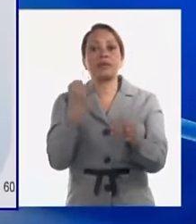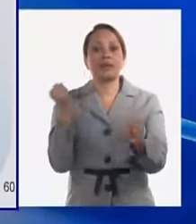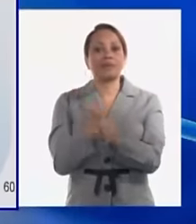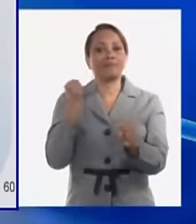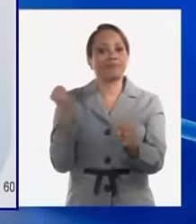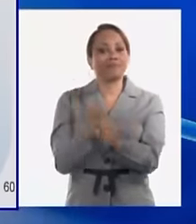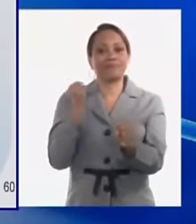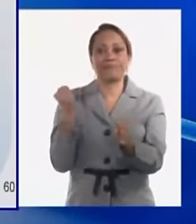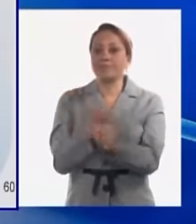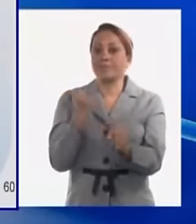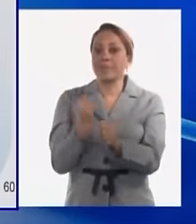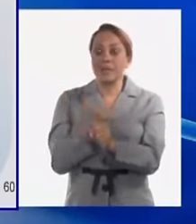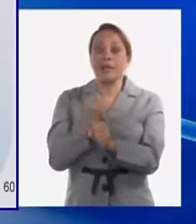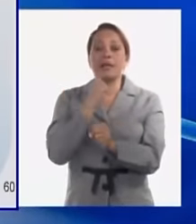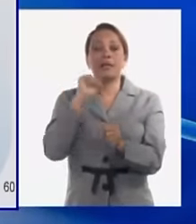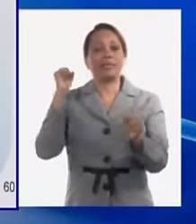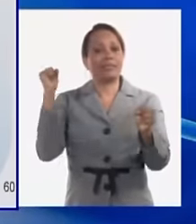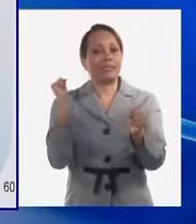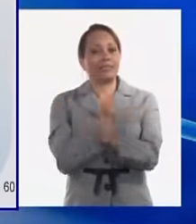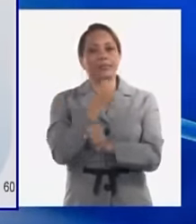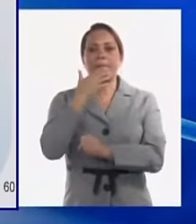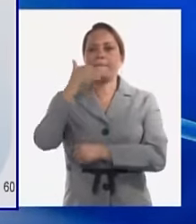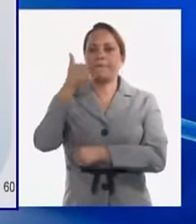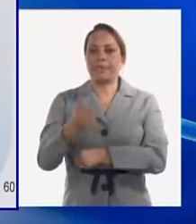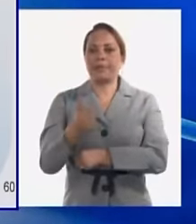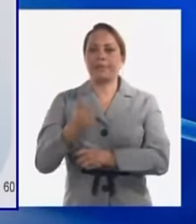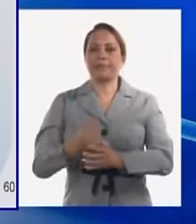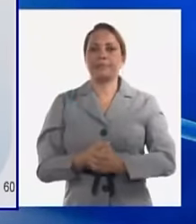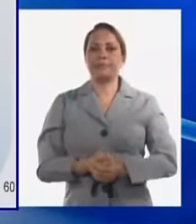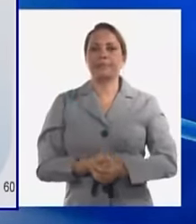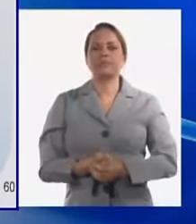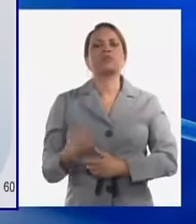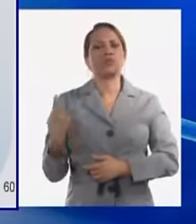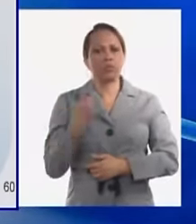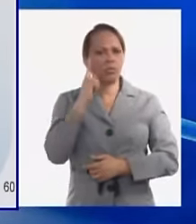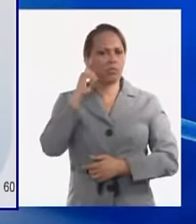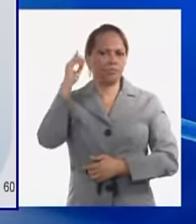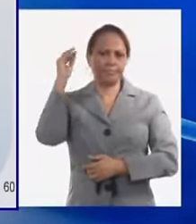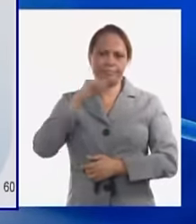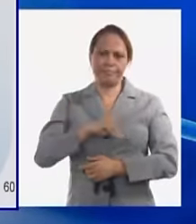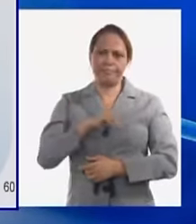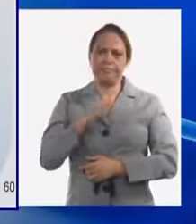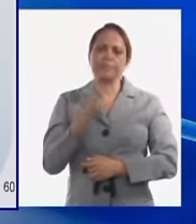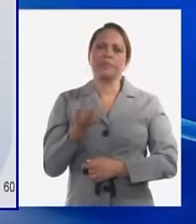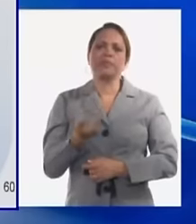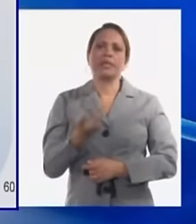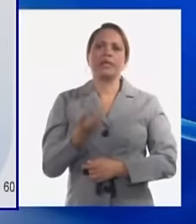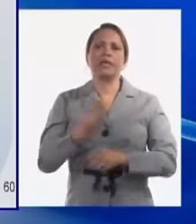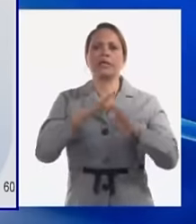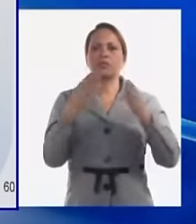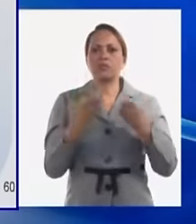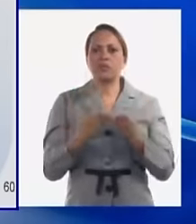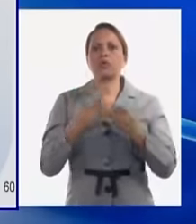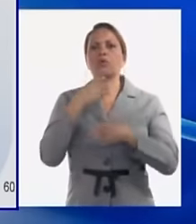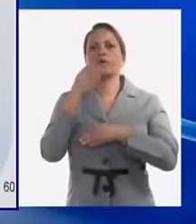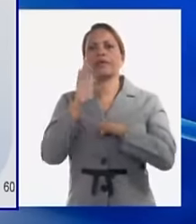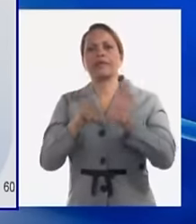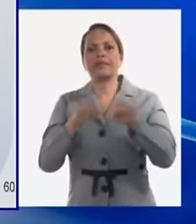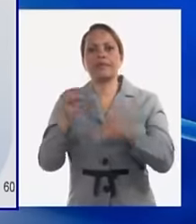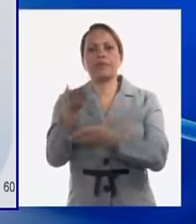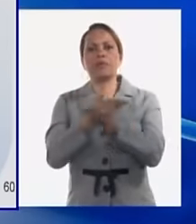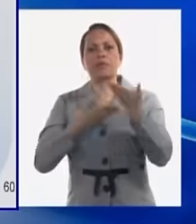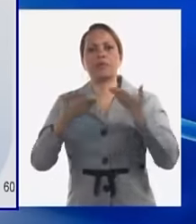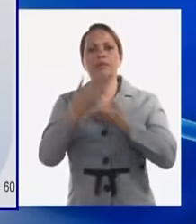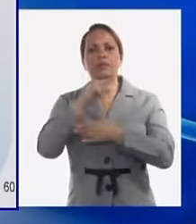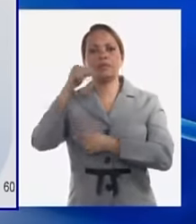más y trabajar bien estamos conscientes de que las acciones que estamos diciendo y compartiendo con